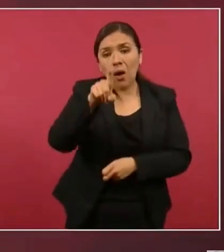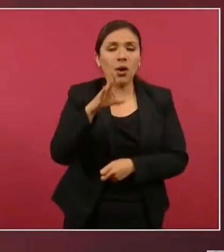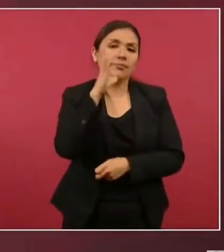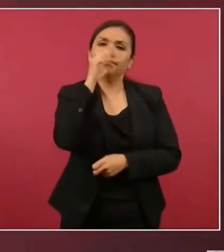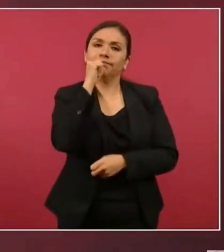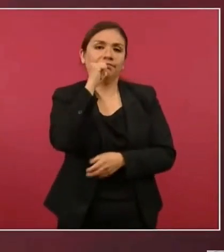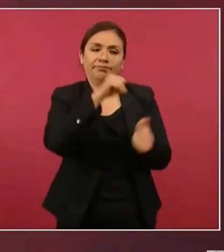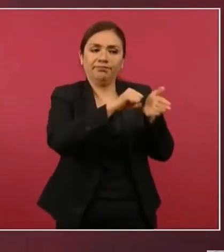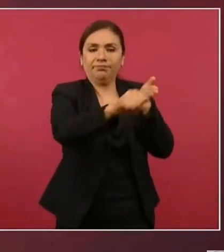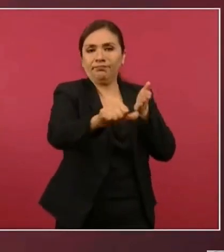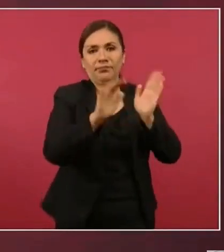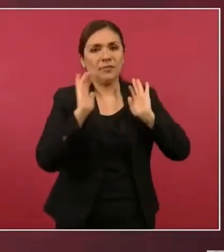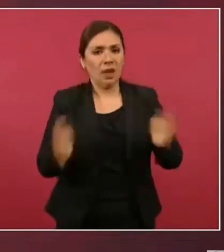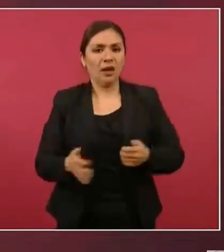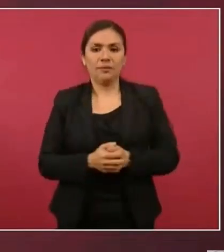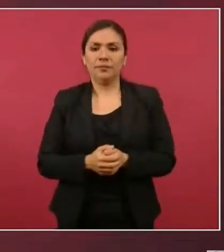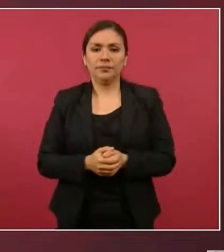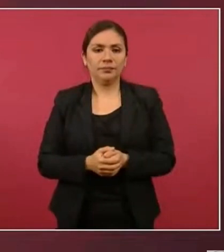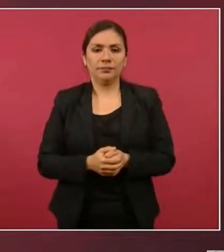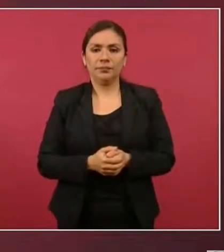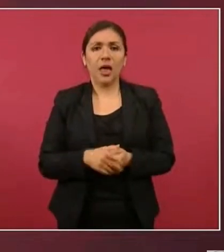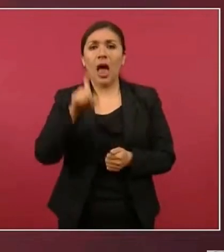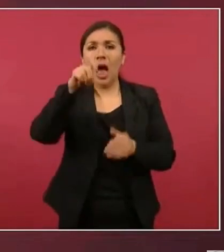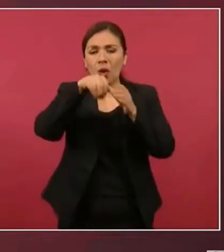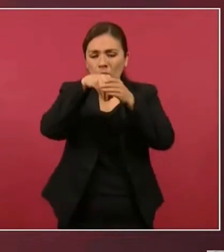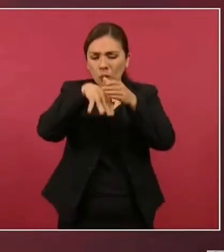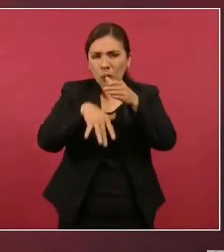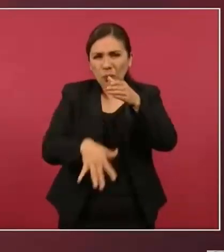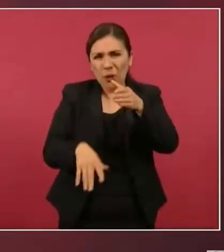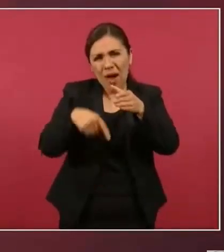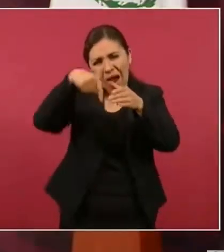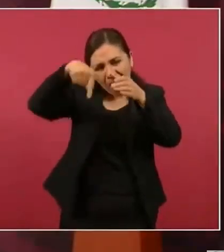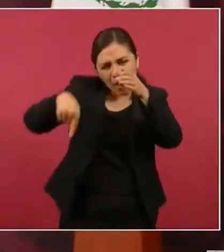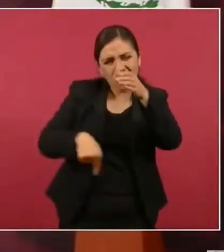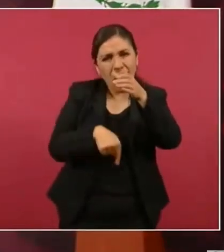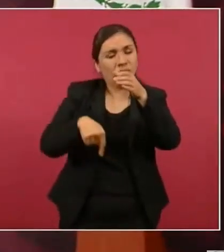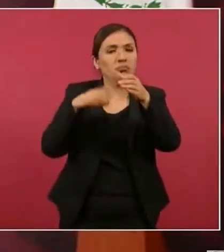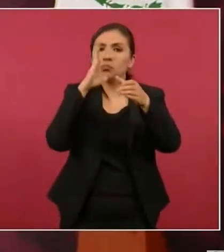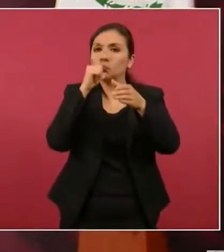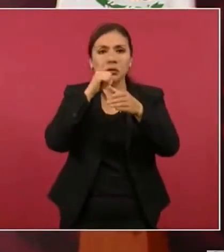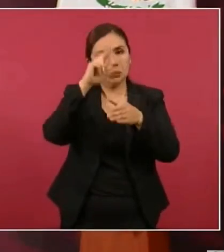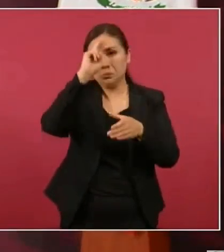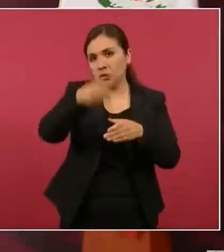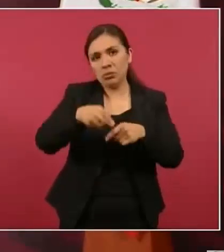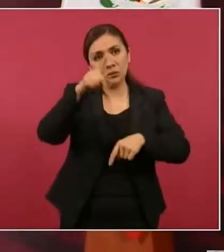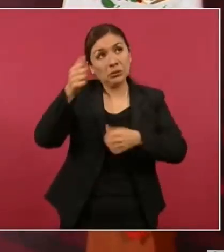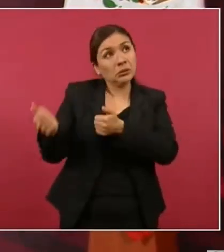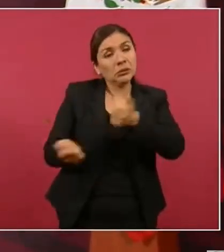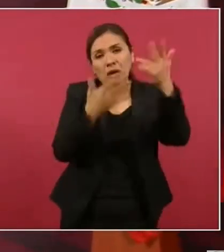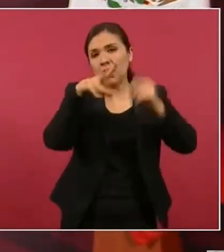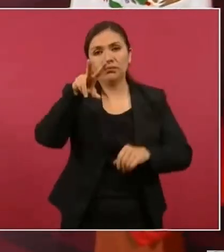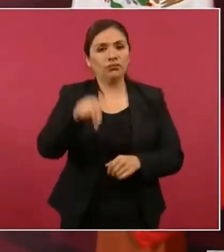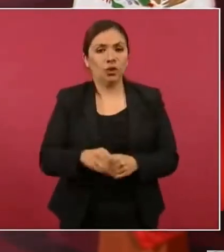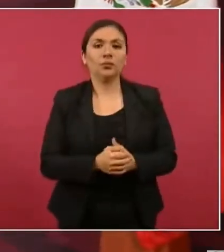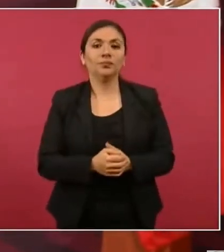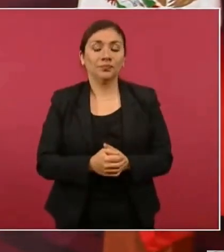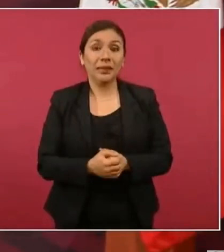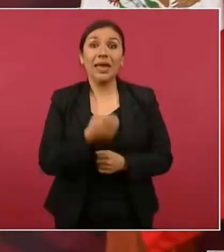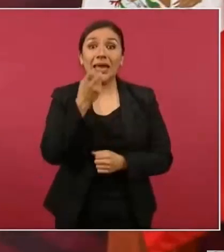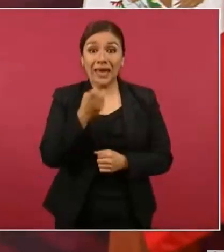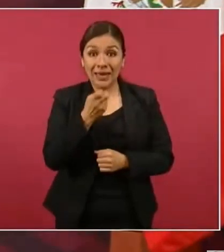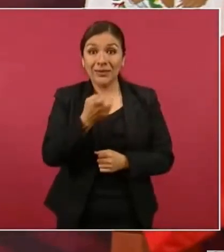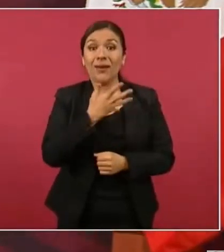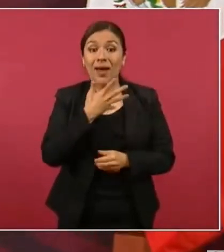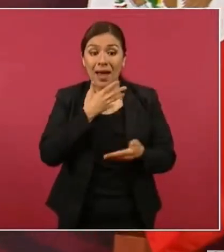subsuelo, ni superficial ni de subsuelo. Entonces, tenemos vigente,